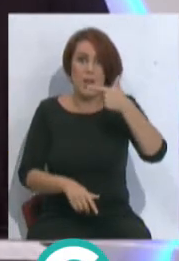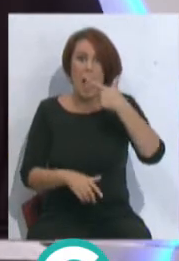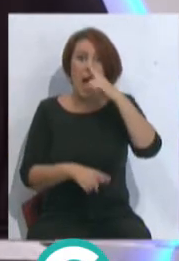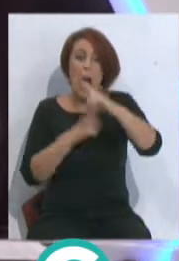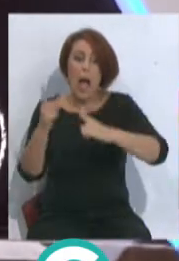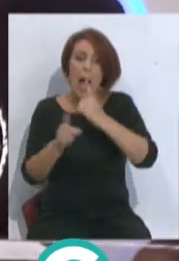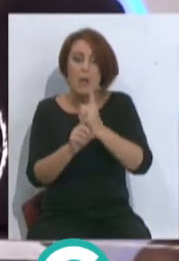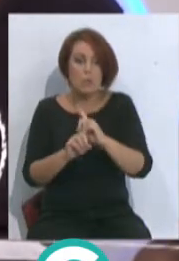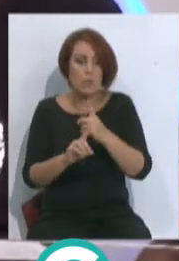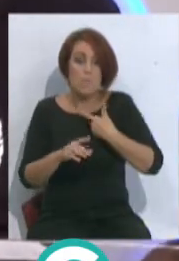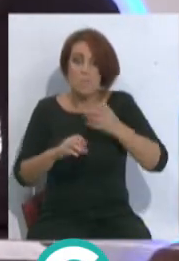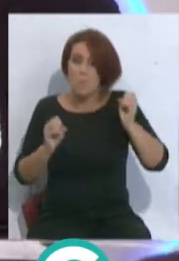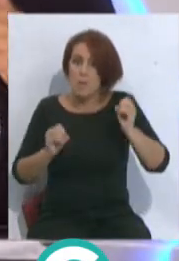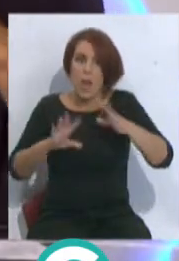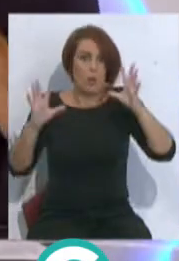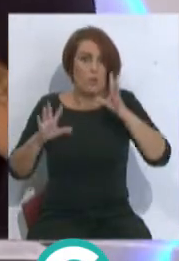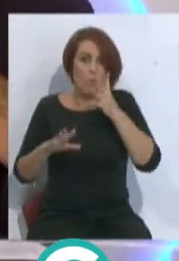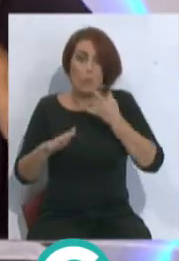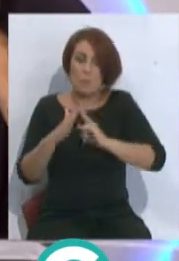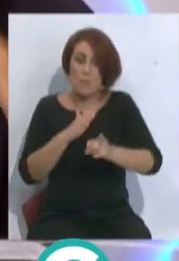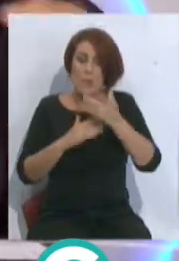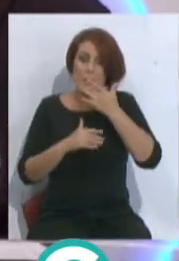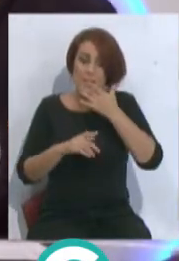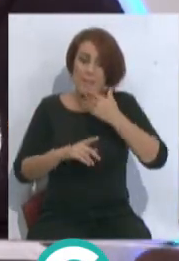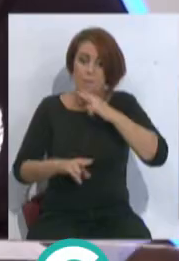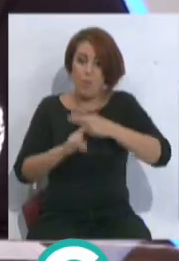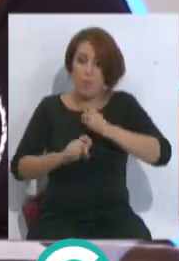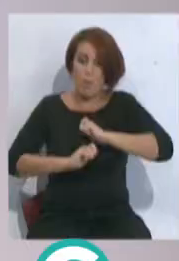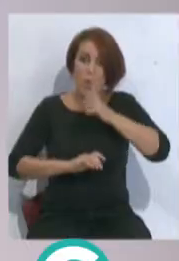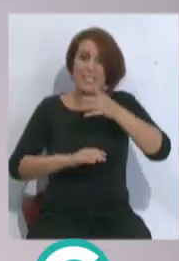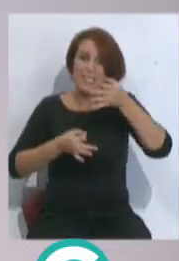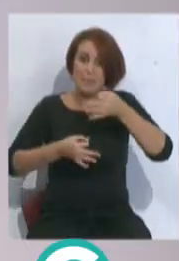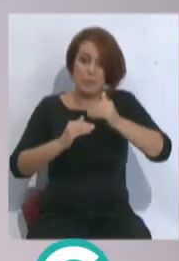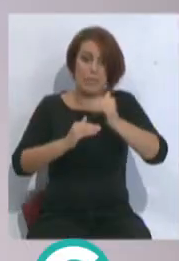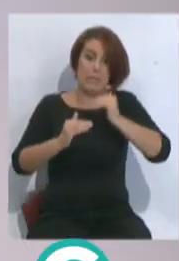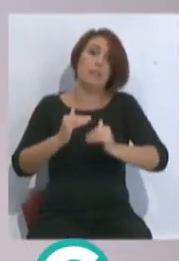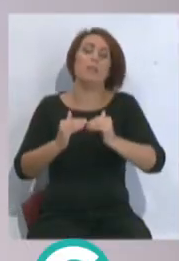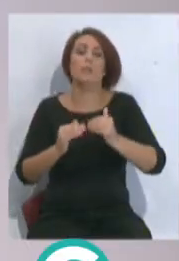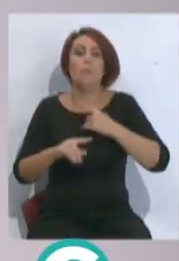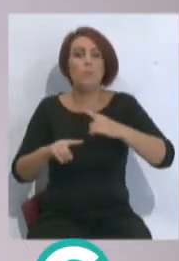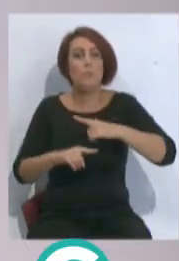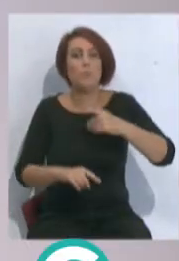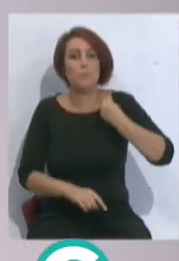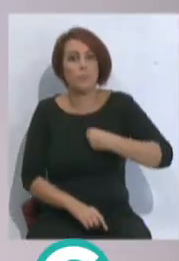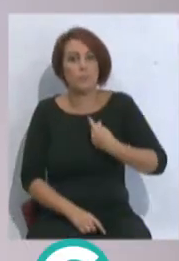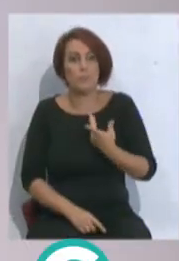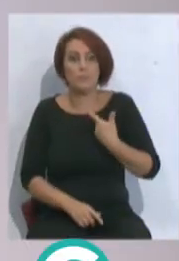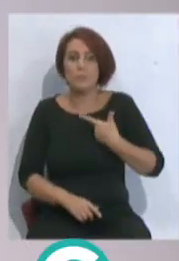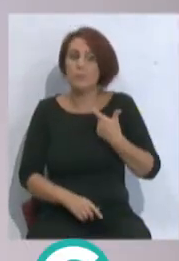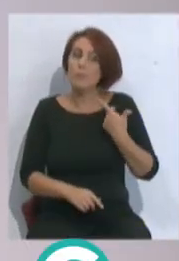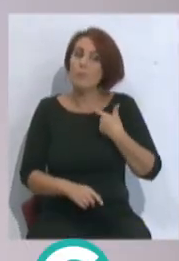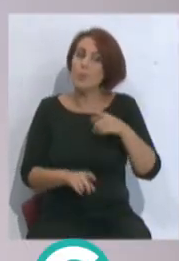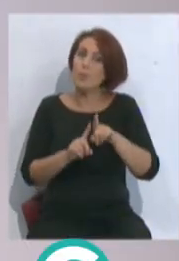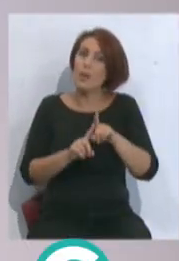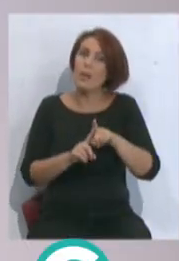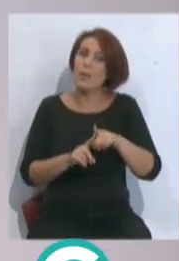milagro, por eso nos llamamos submarinos amarillos, porque estábamos siempre metidos en los puestos de descenso. Pero lo que tú dices del mismo entrenador me lo pone todavía más a mi favor, cuando tú